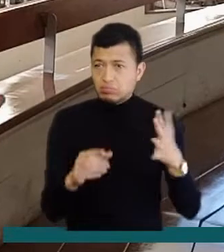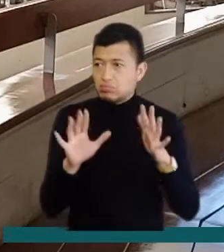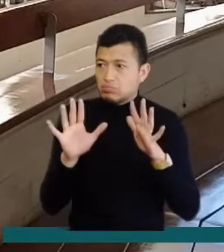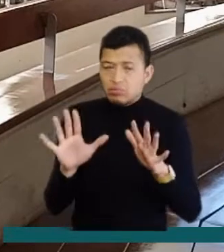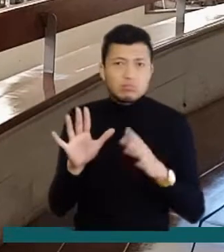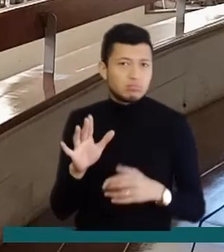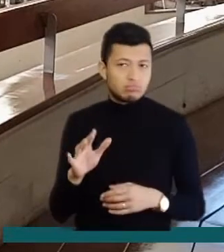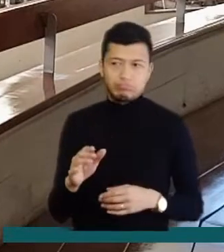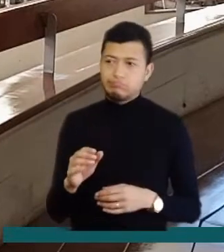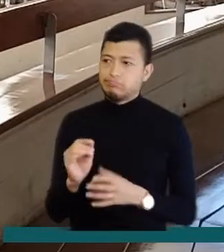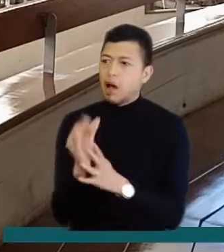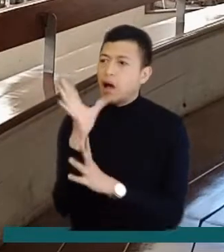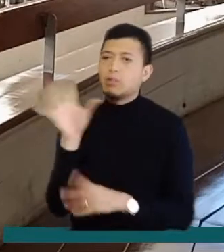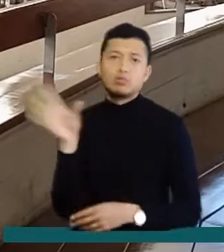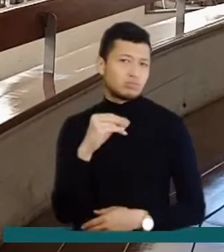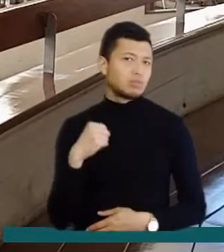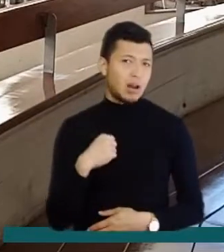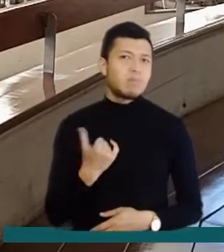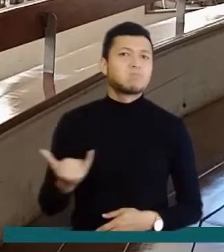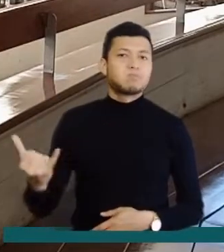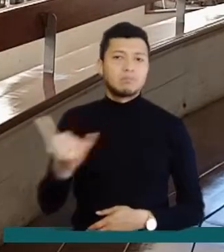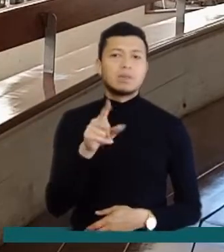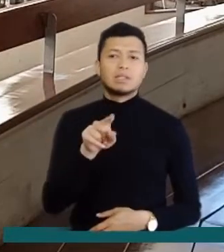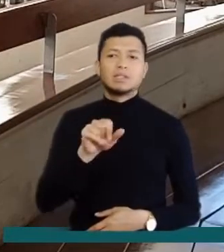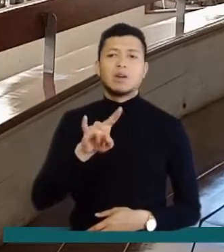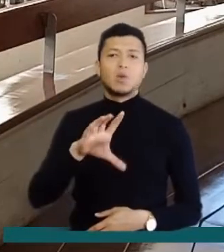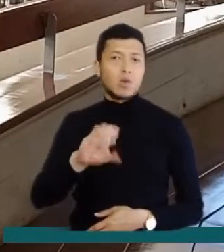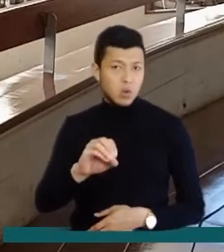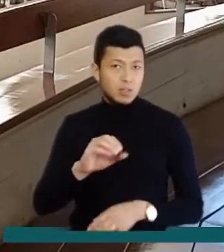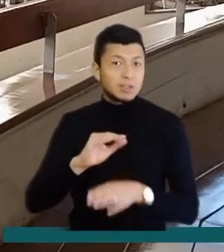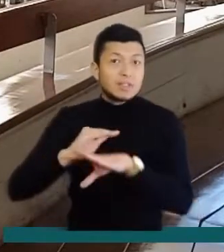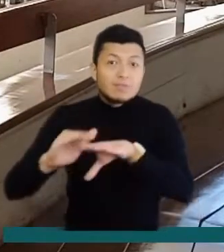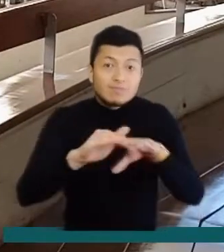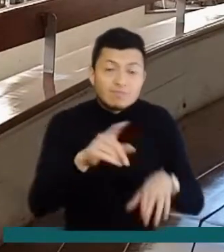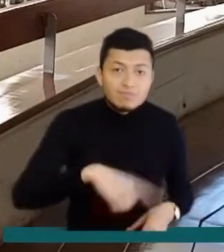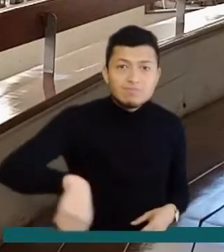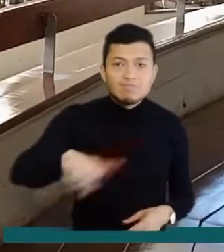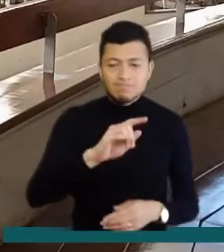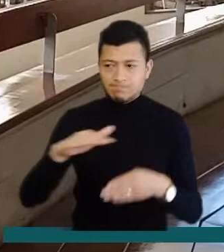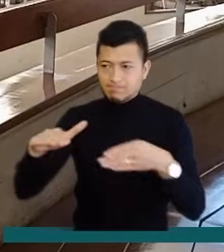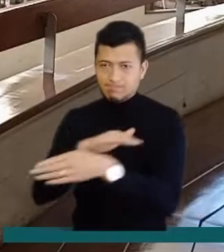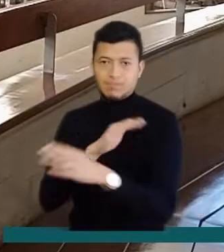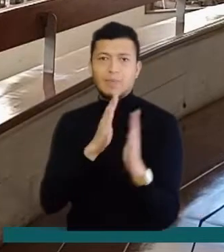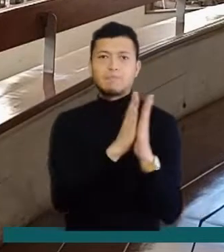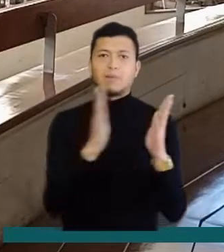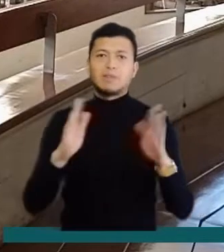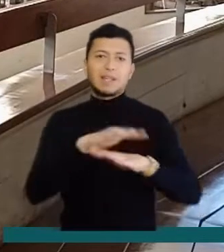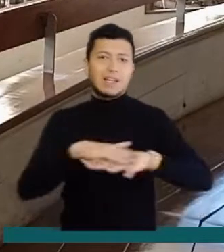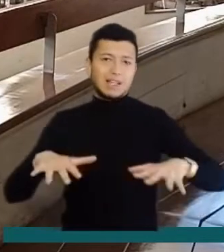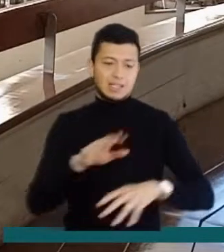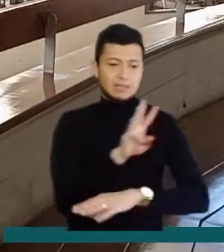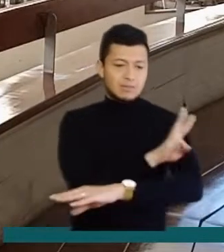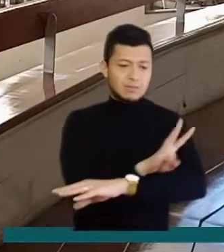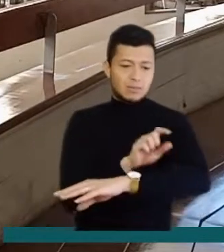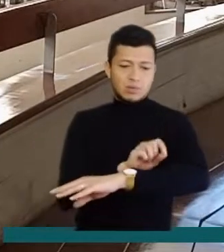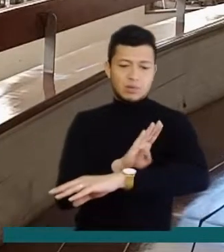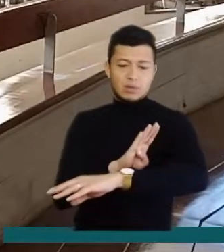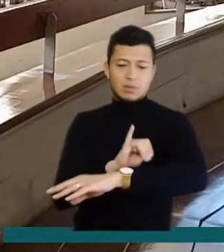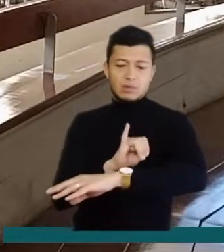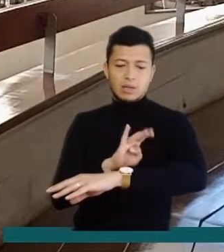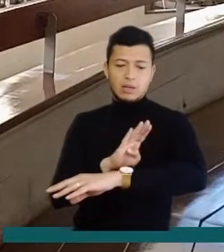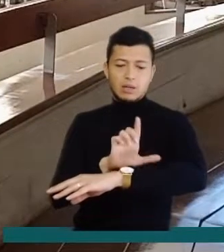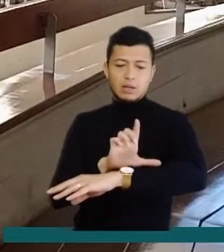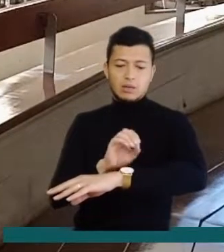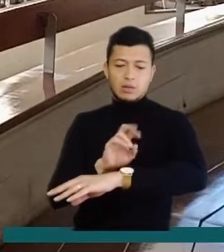todos tenemos en el jardín. Los quiero invitar entonces a consultar la programación de la Sala en la portal de BiblioRed, que es www.bibliored